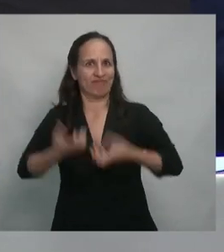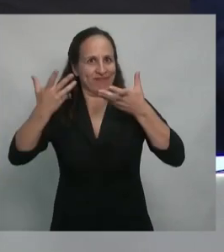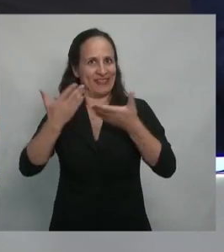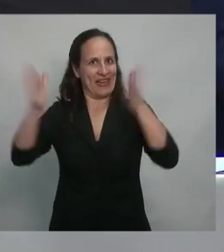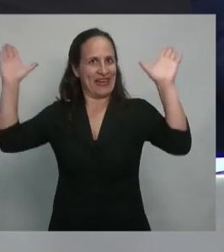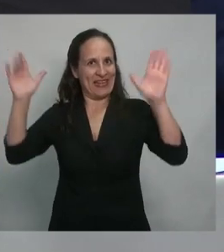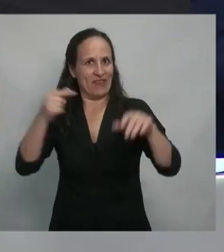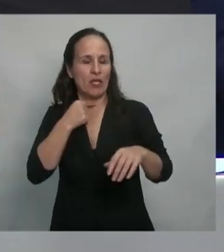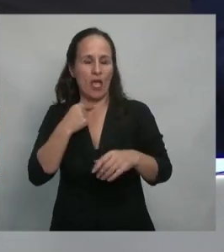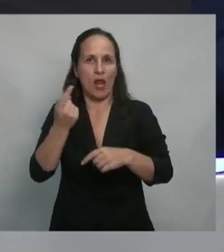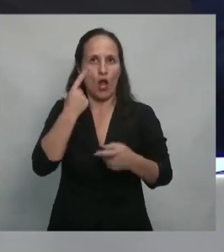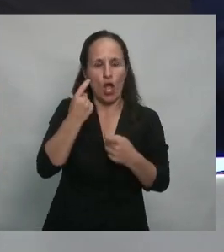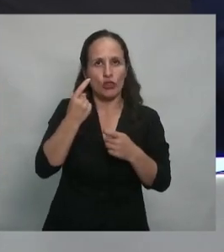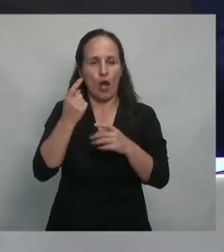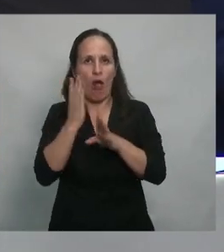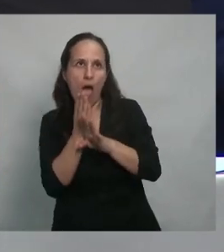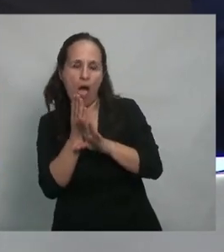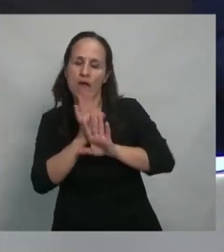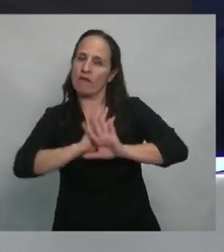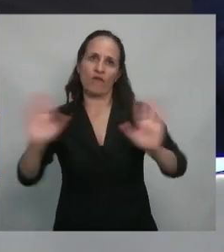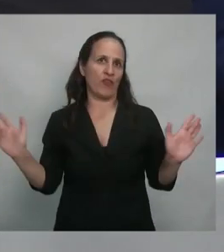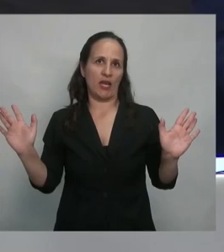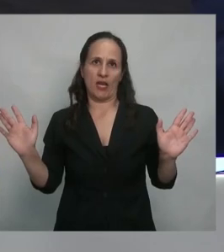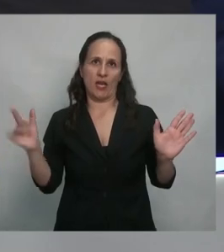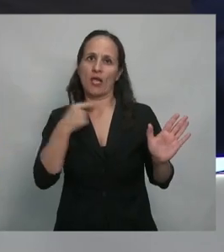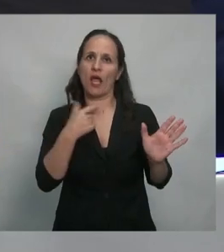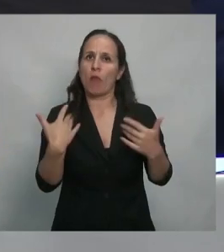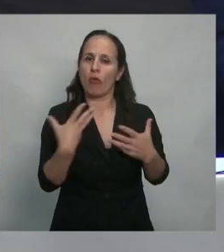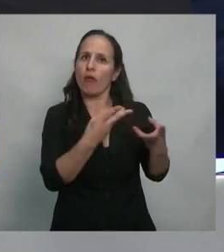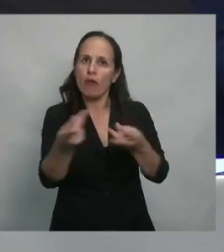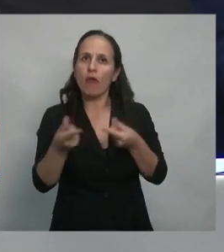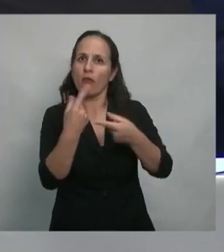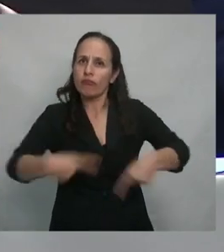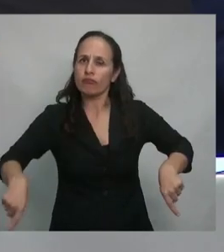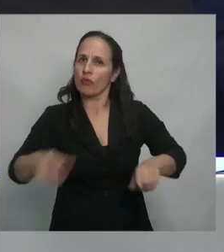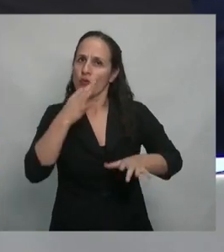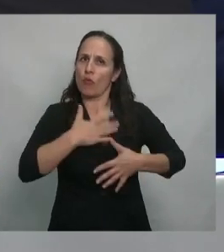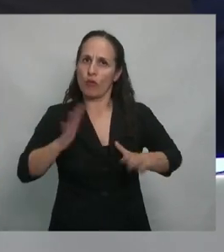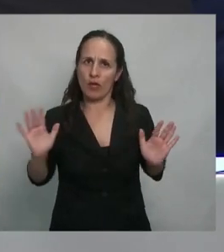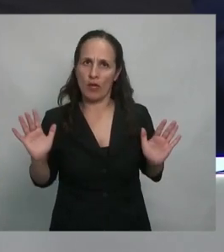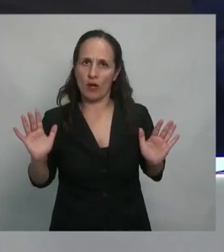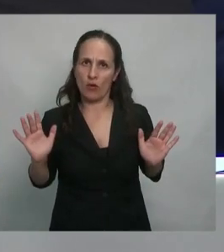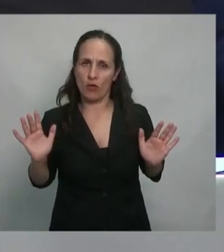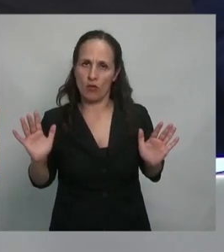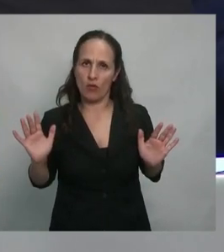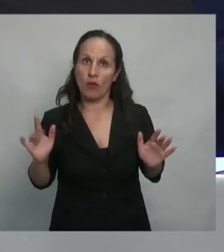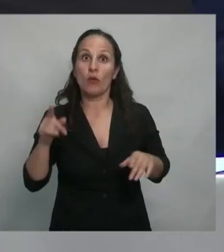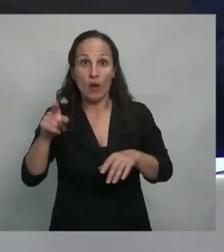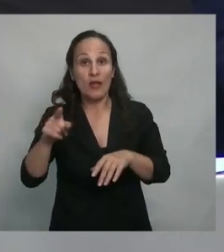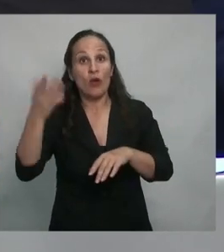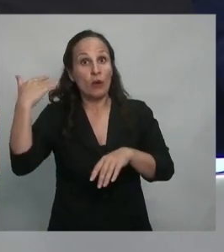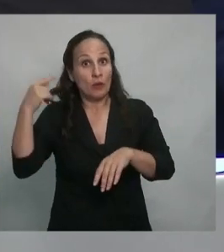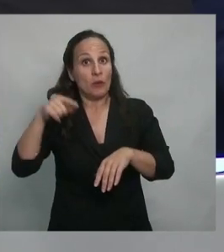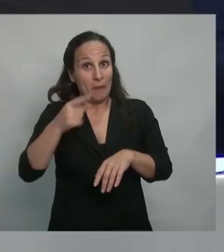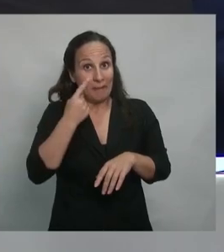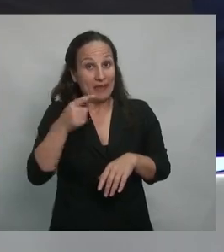controlaran ni la vigilaran y poder consumir. Y fíjense lo que son las vueltas del